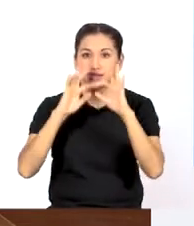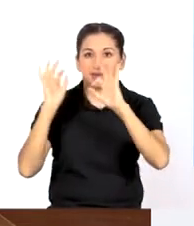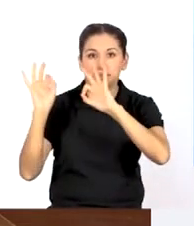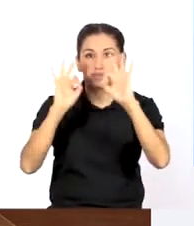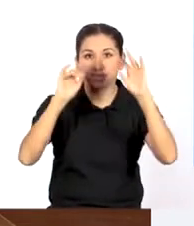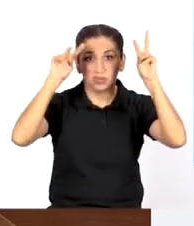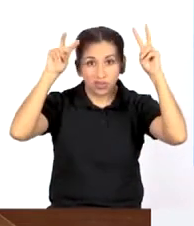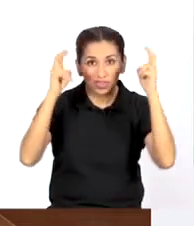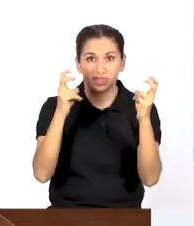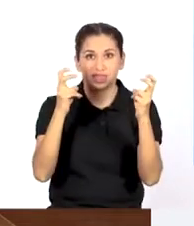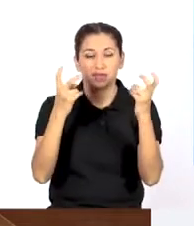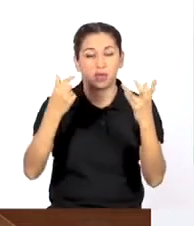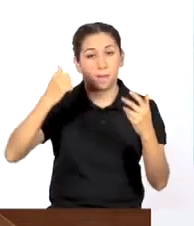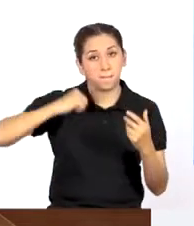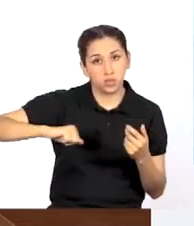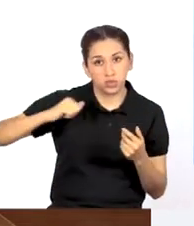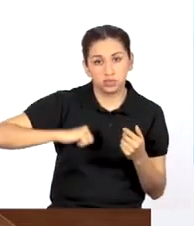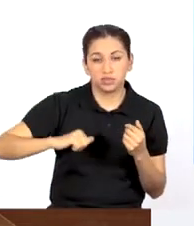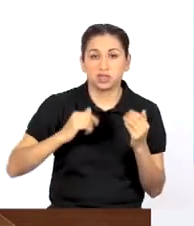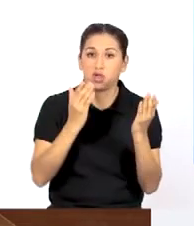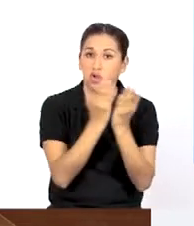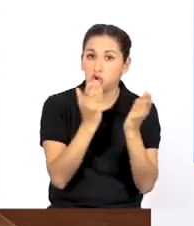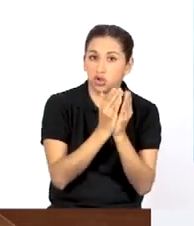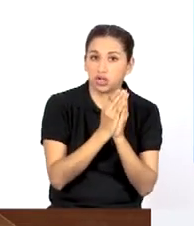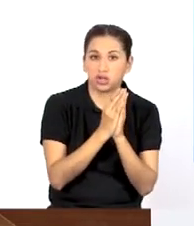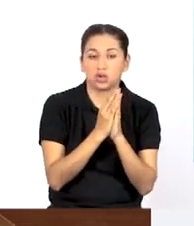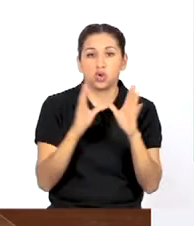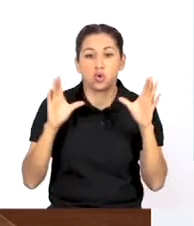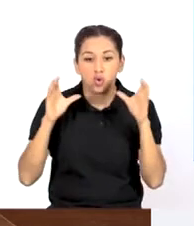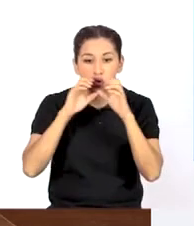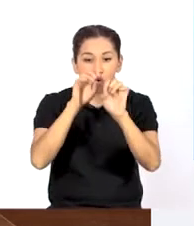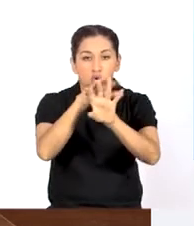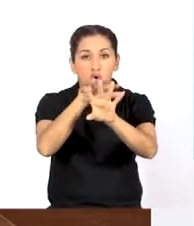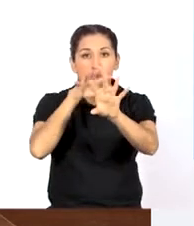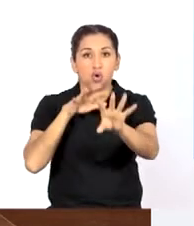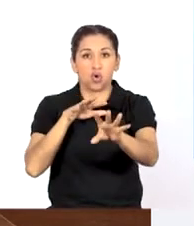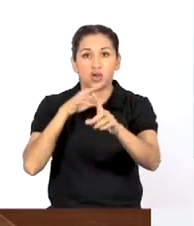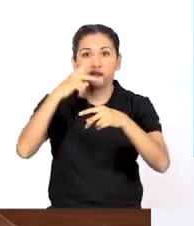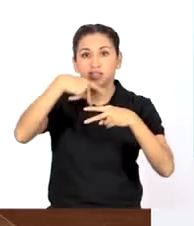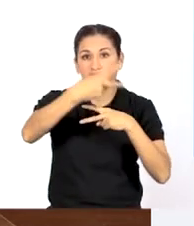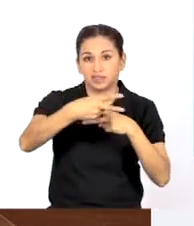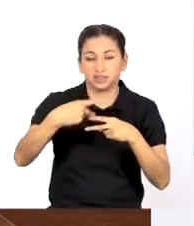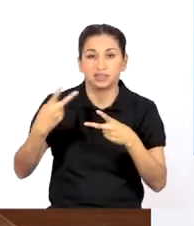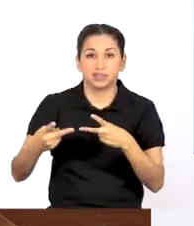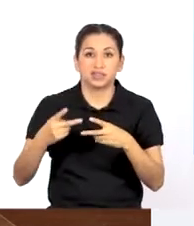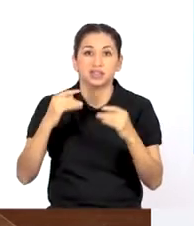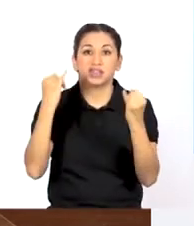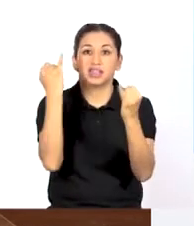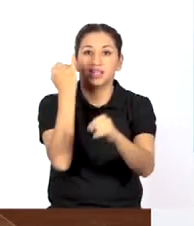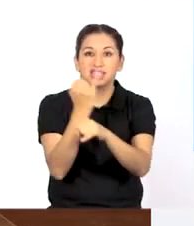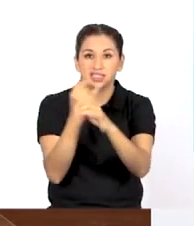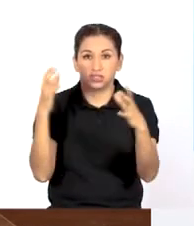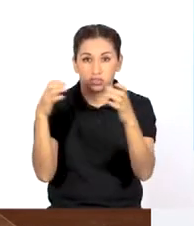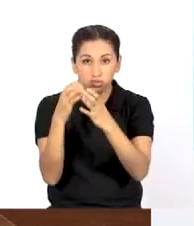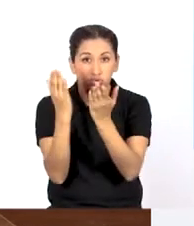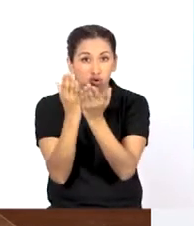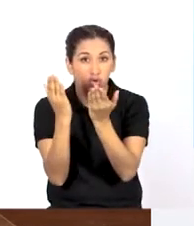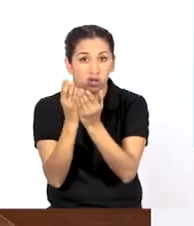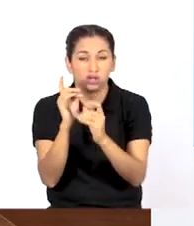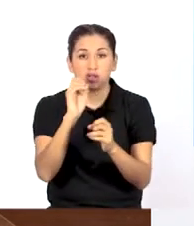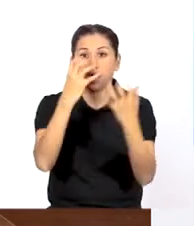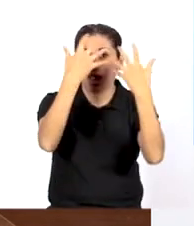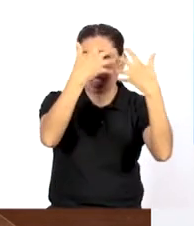con el asunto público. El municipio escolar, la junta vecinal, la PAFA, la institución educativa,